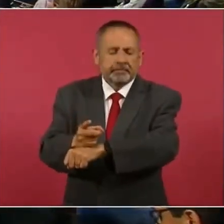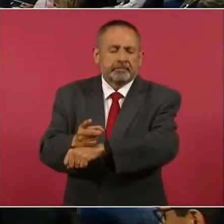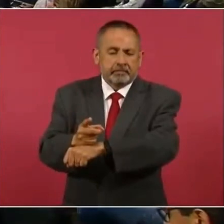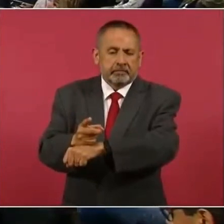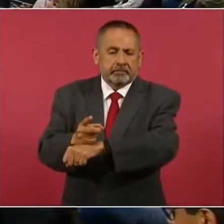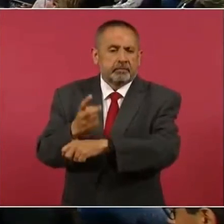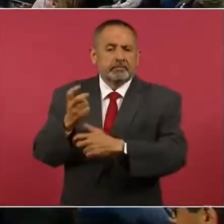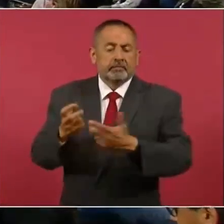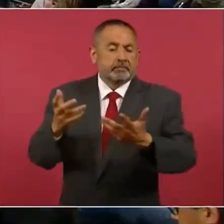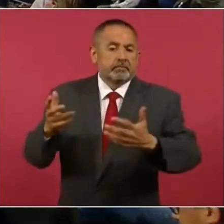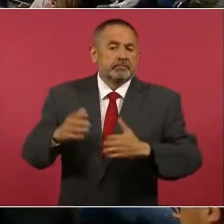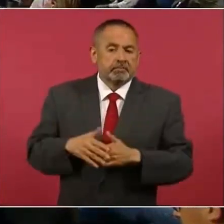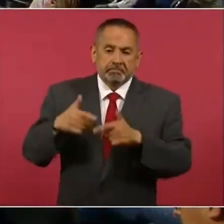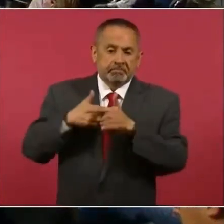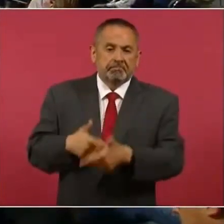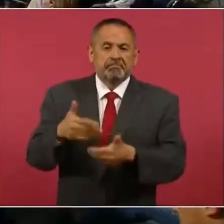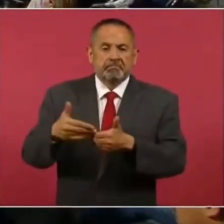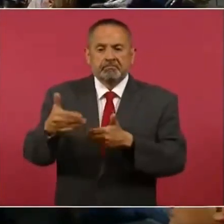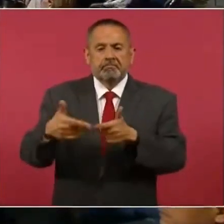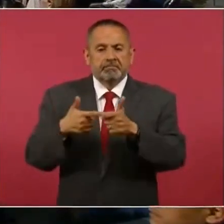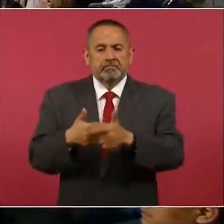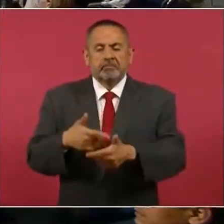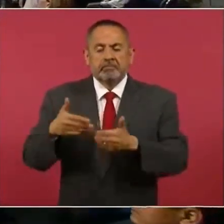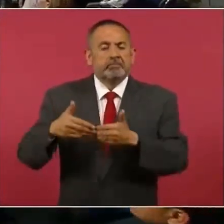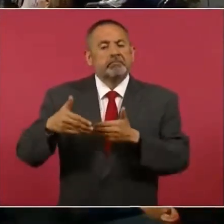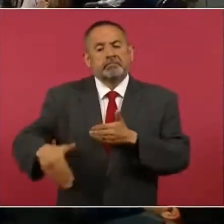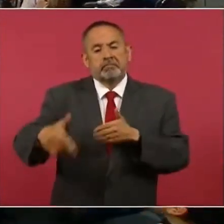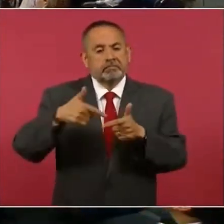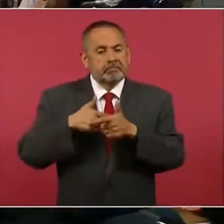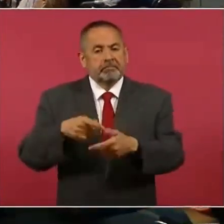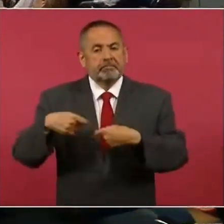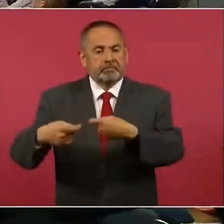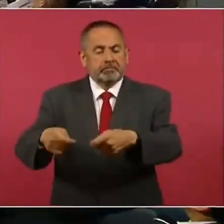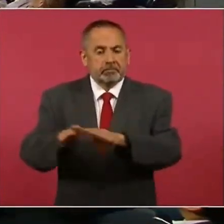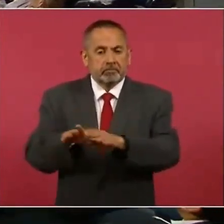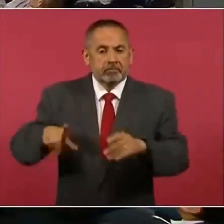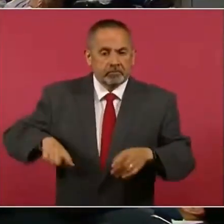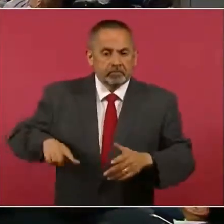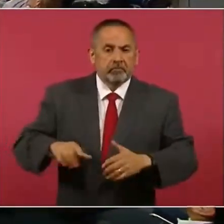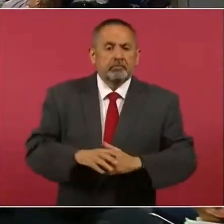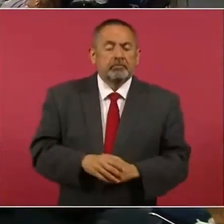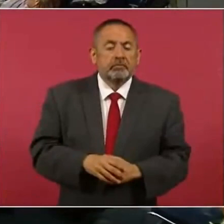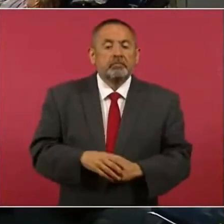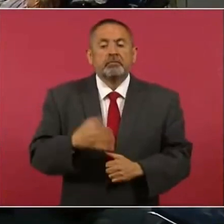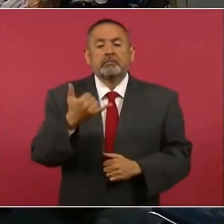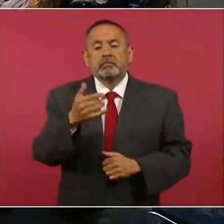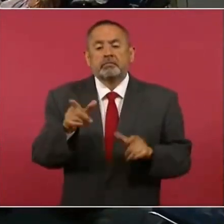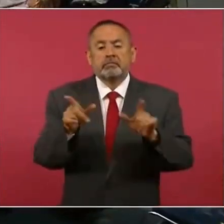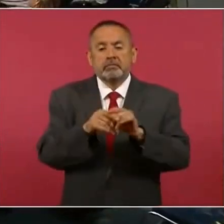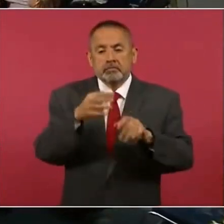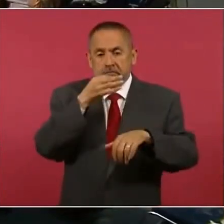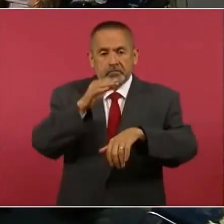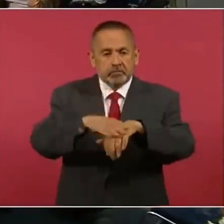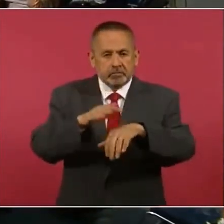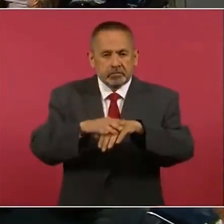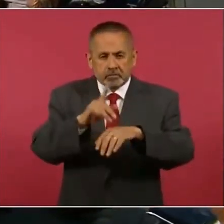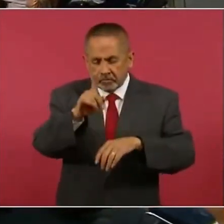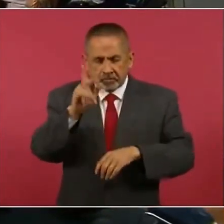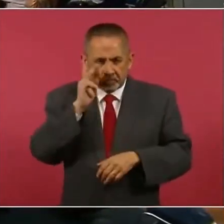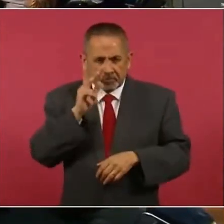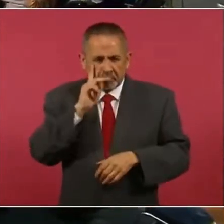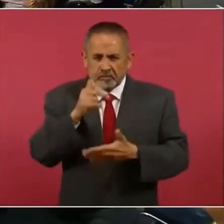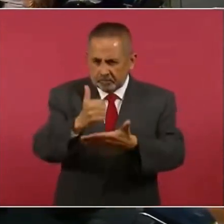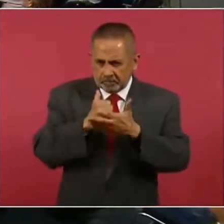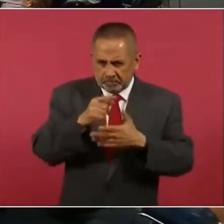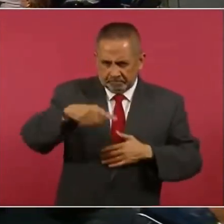Entonces, van a seguir adelante del gobierno. Y nada más quiero checar algo, pero que